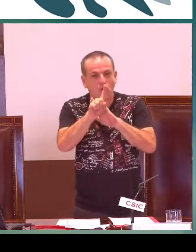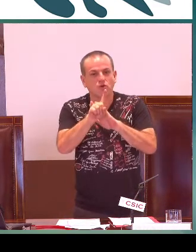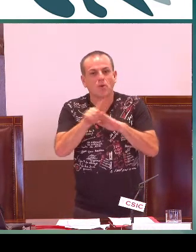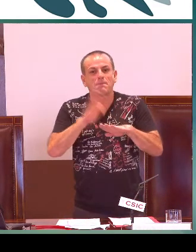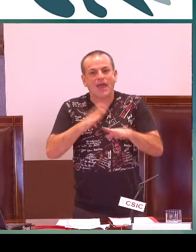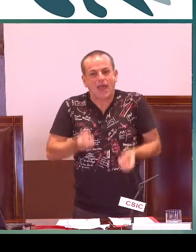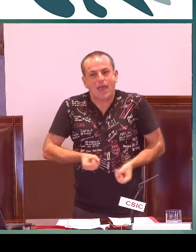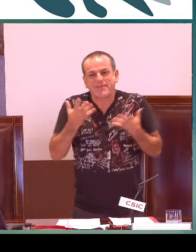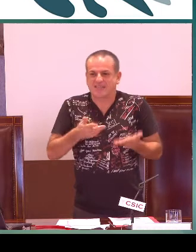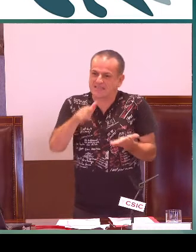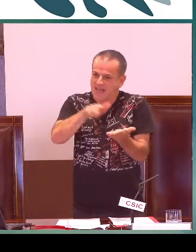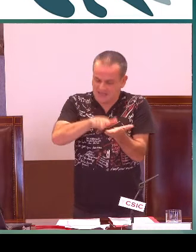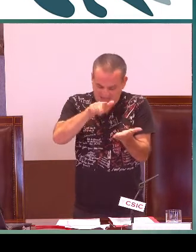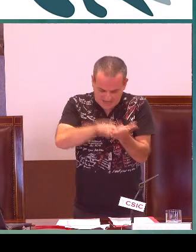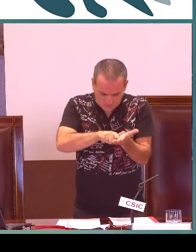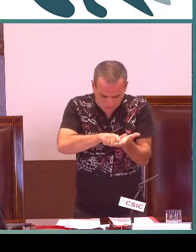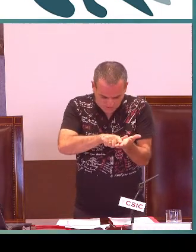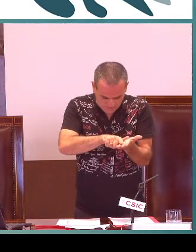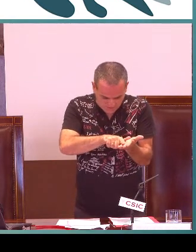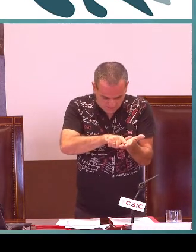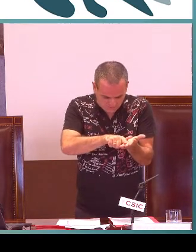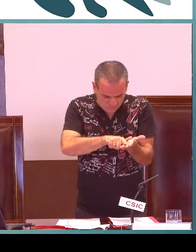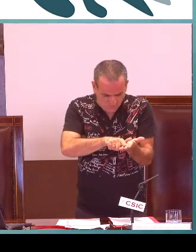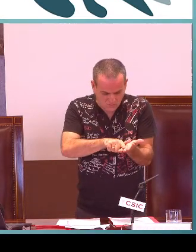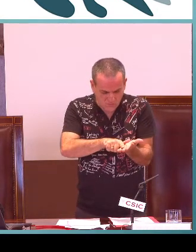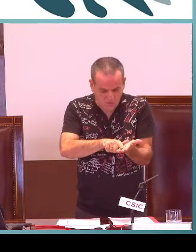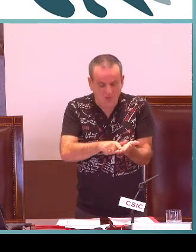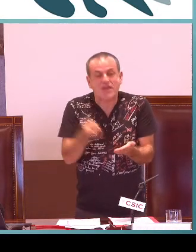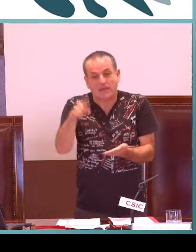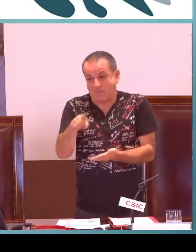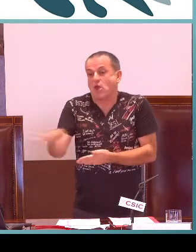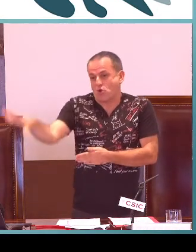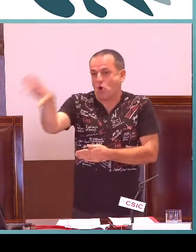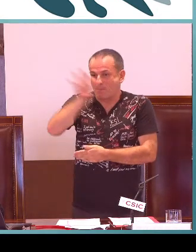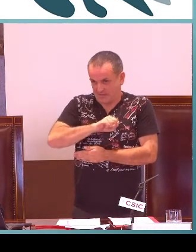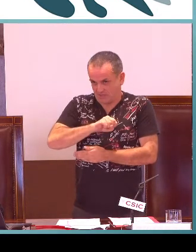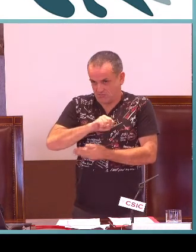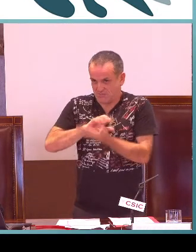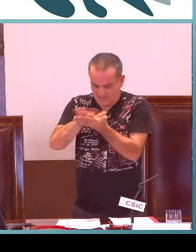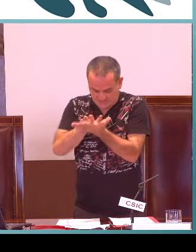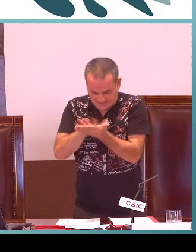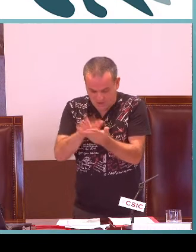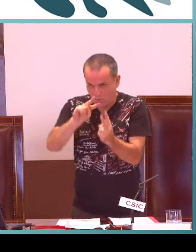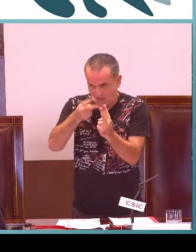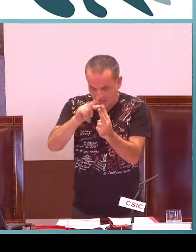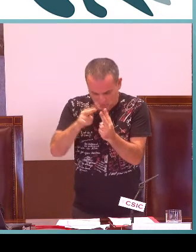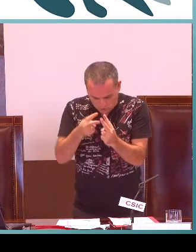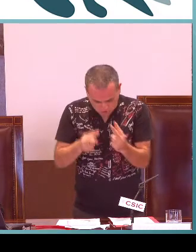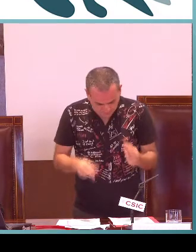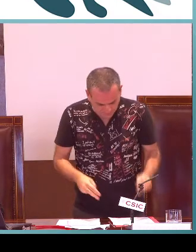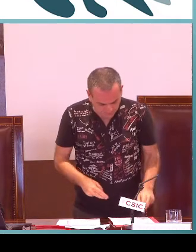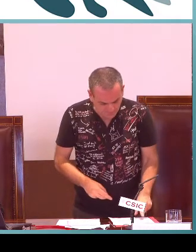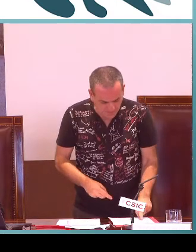En referencia al desarrollo para expresar las lenguas y también trabajar la